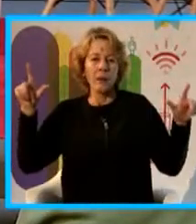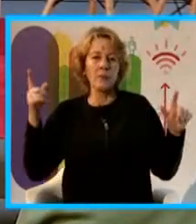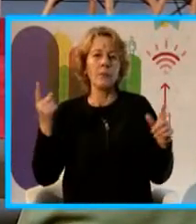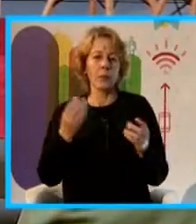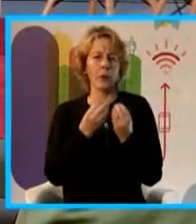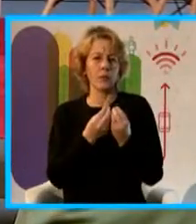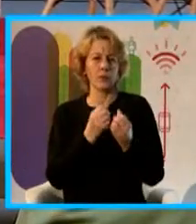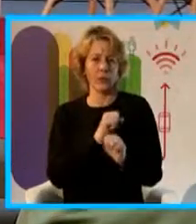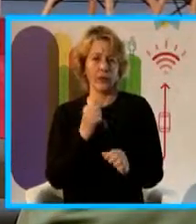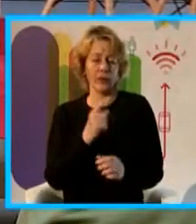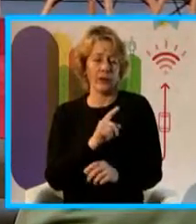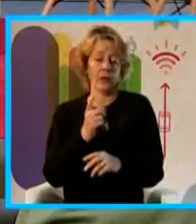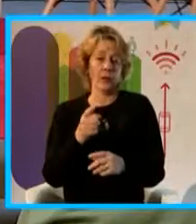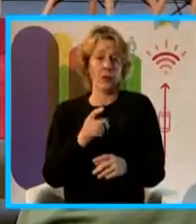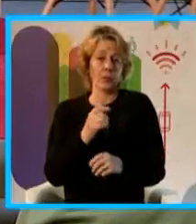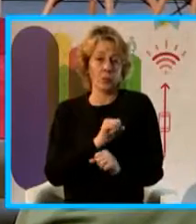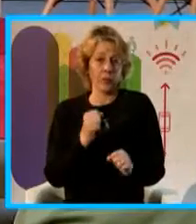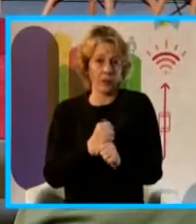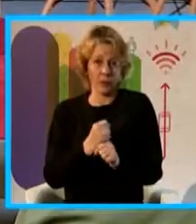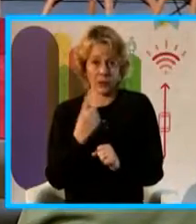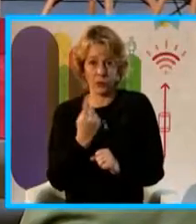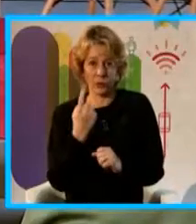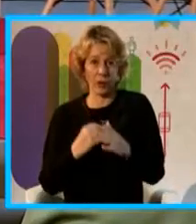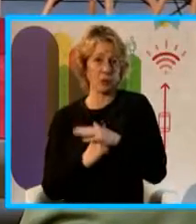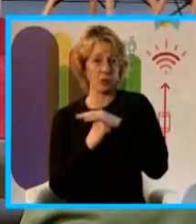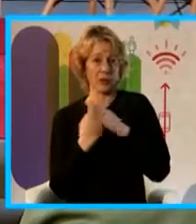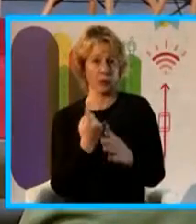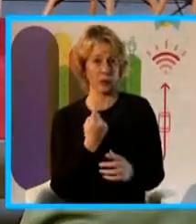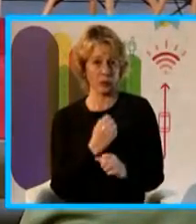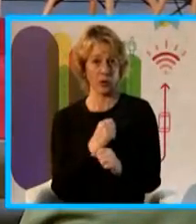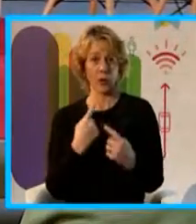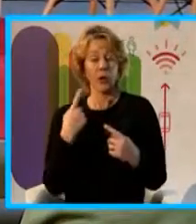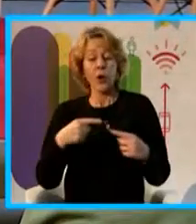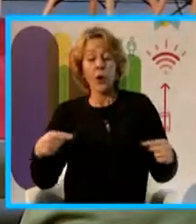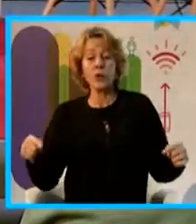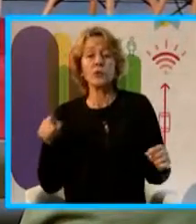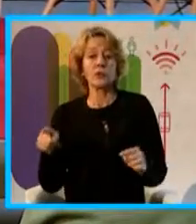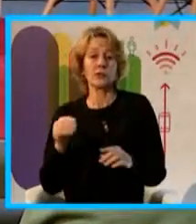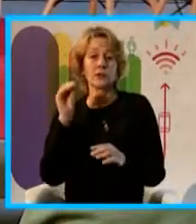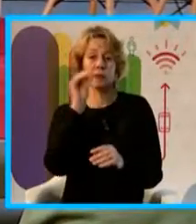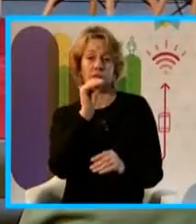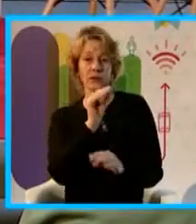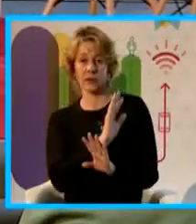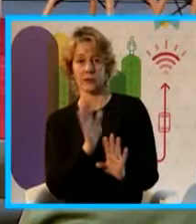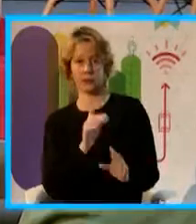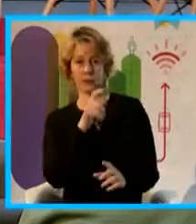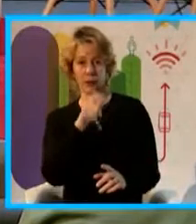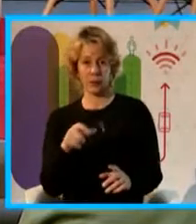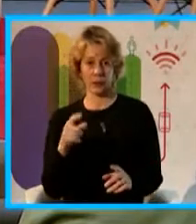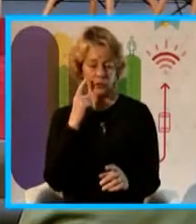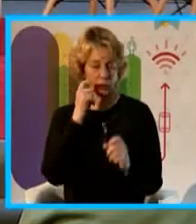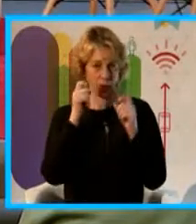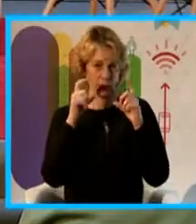de aplicaciones en comercio o en la producción. Lo que vamos a ver hoy tiene que ver más con otra